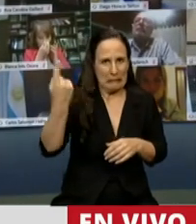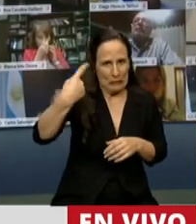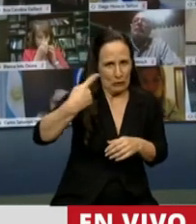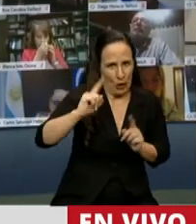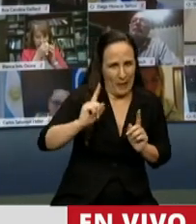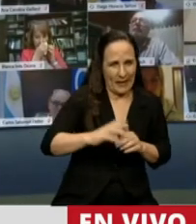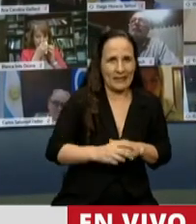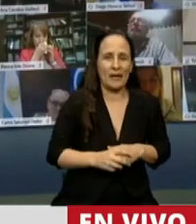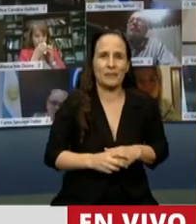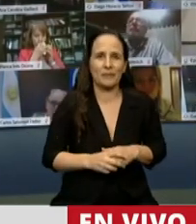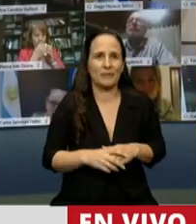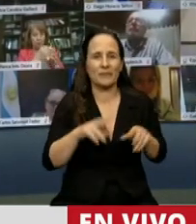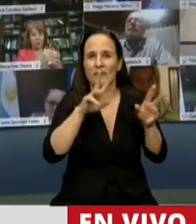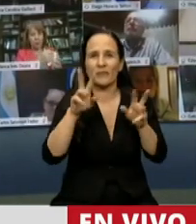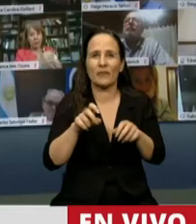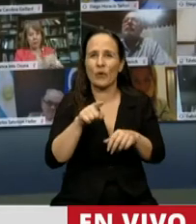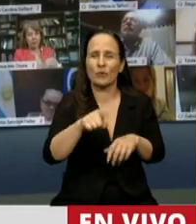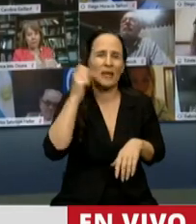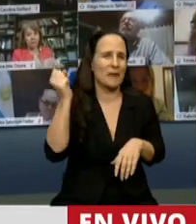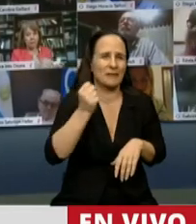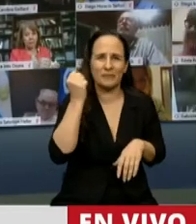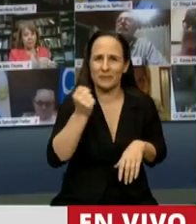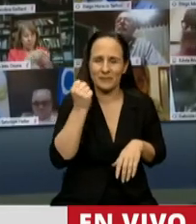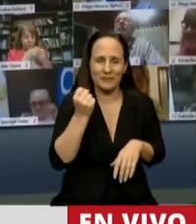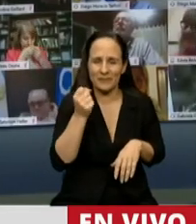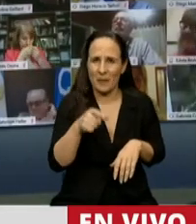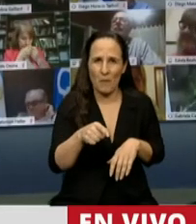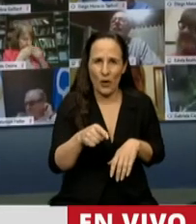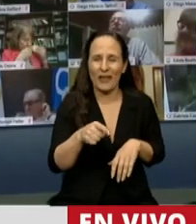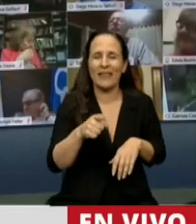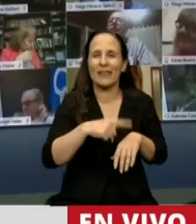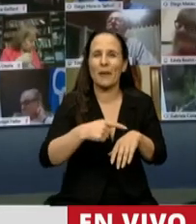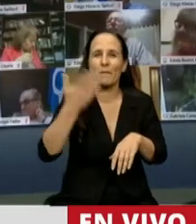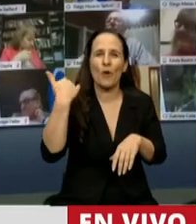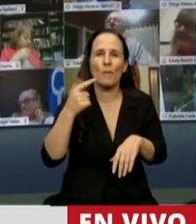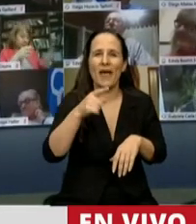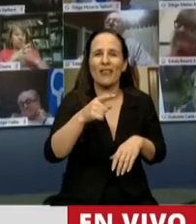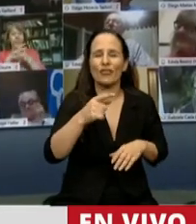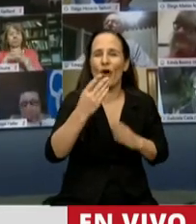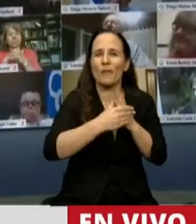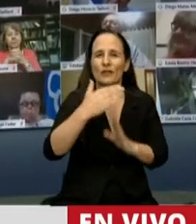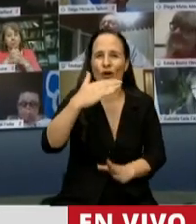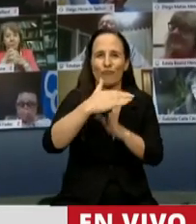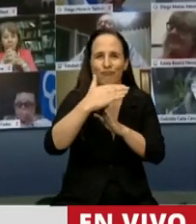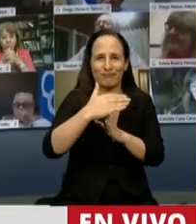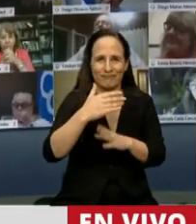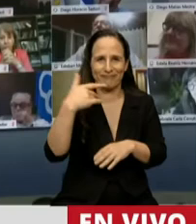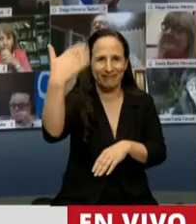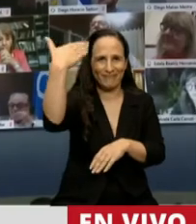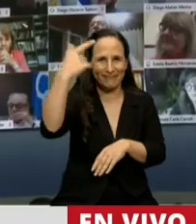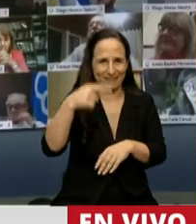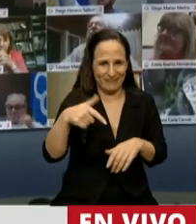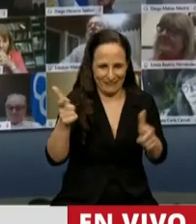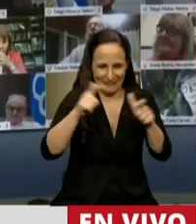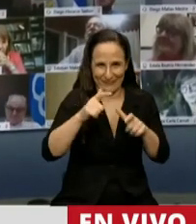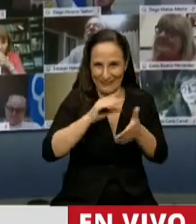Y un tema que pasó desapercibido cuando vino el jefe de gabinete a hacer su exposición en la